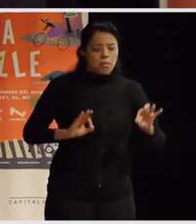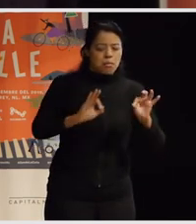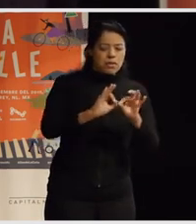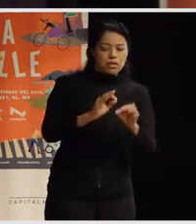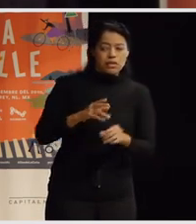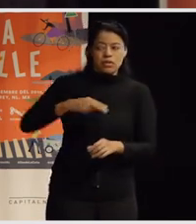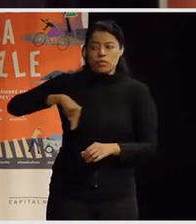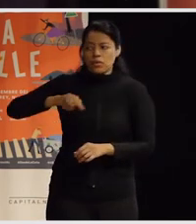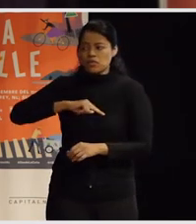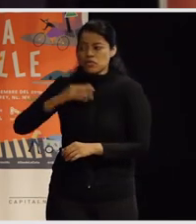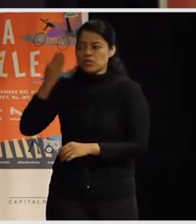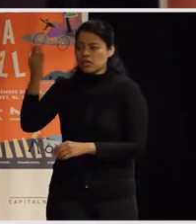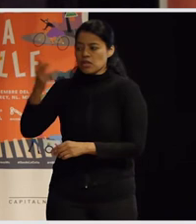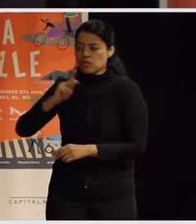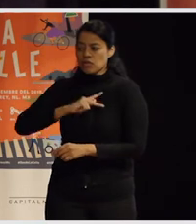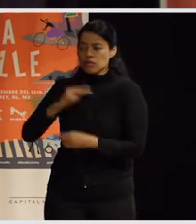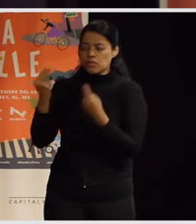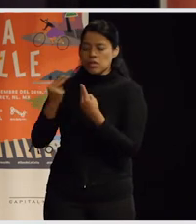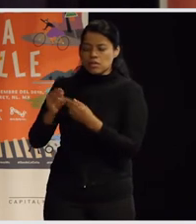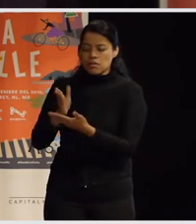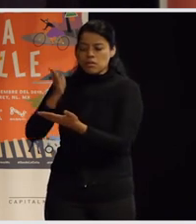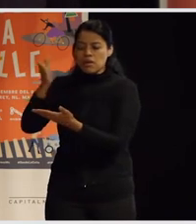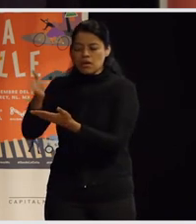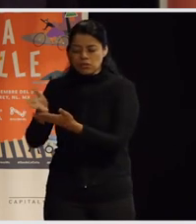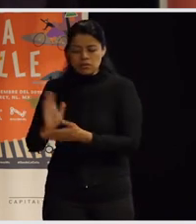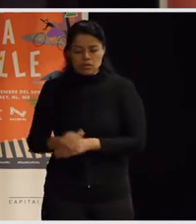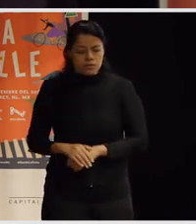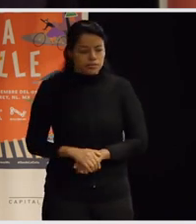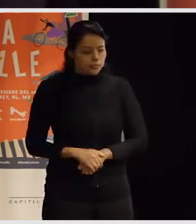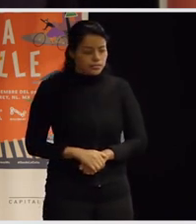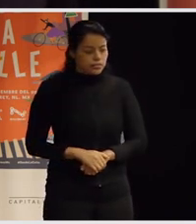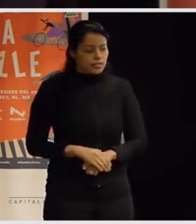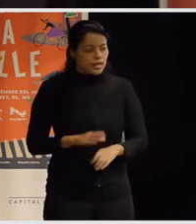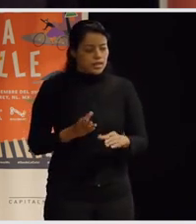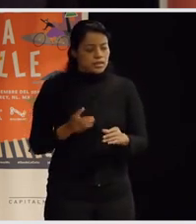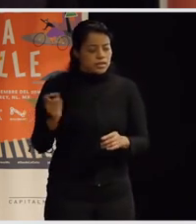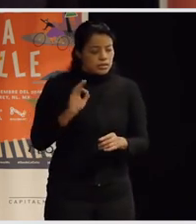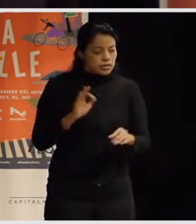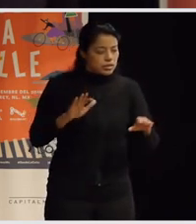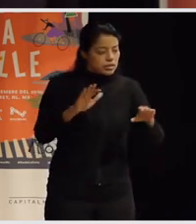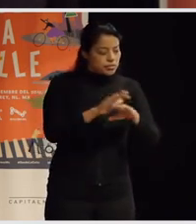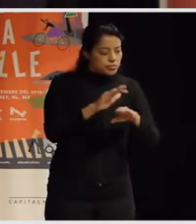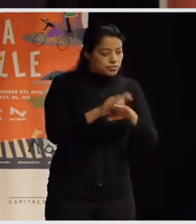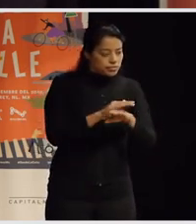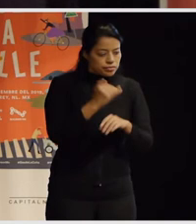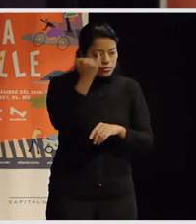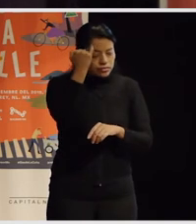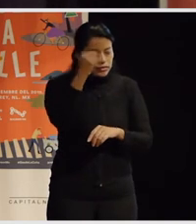deseos y nuestra esperanza va para otro entonces cómo has replanteado en tu mente o cuáles son tus